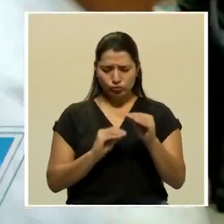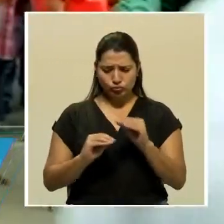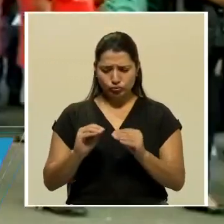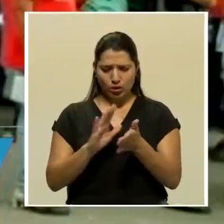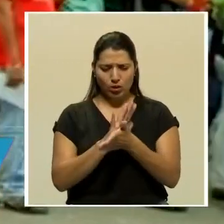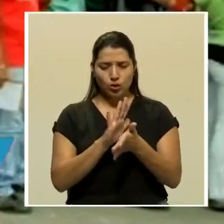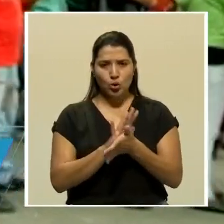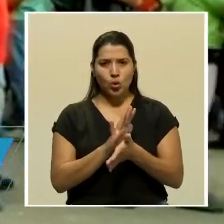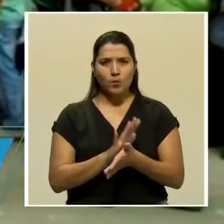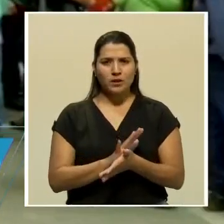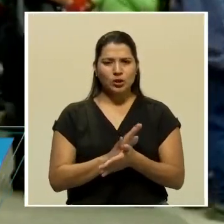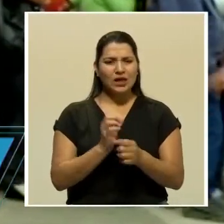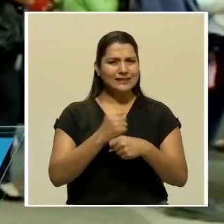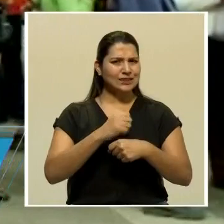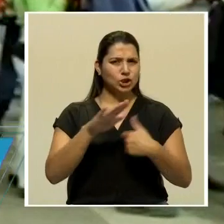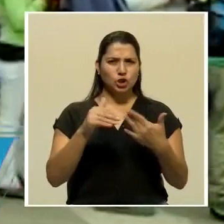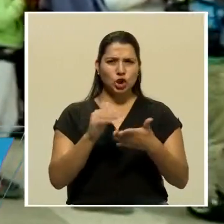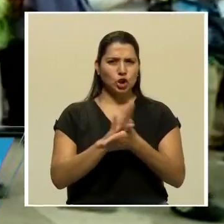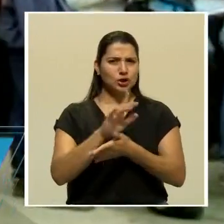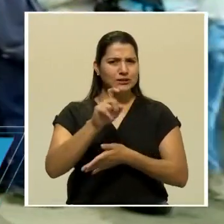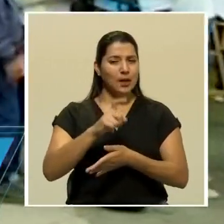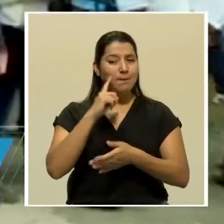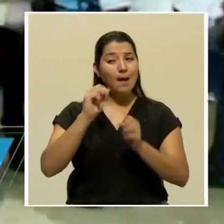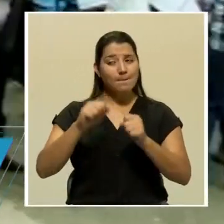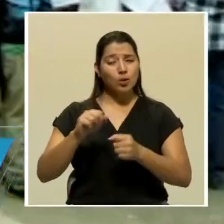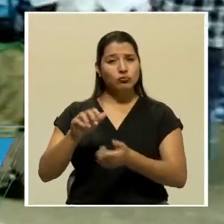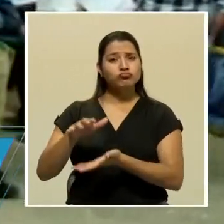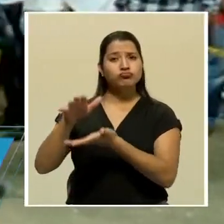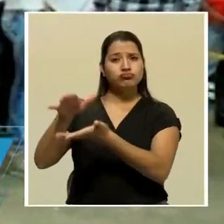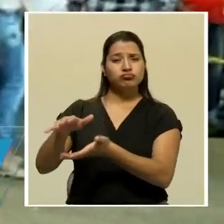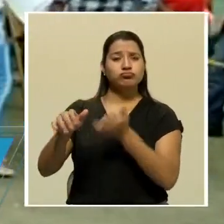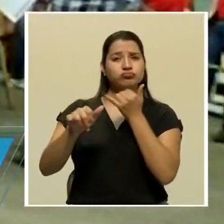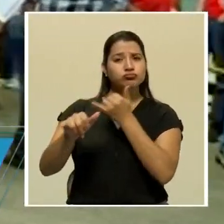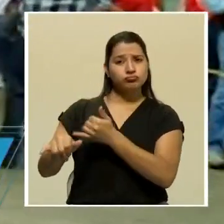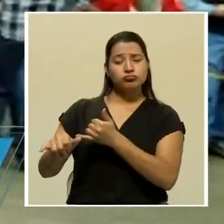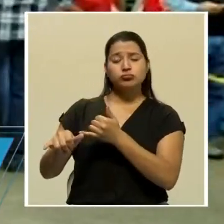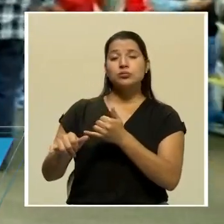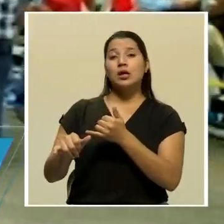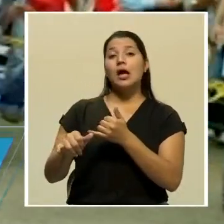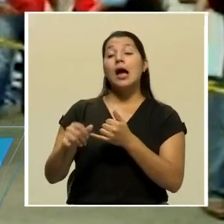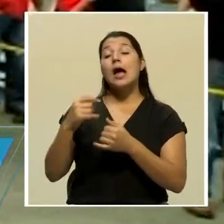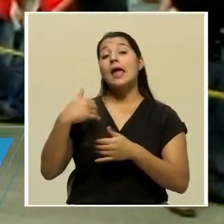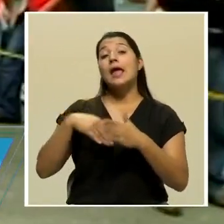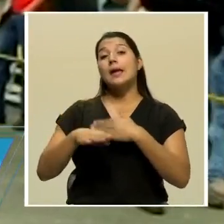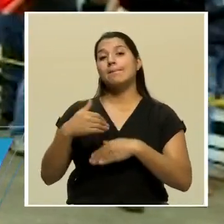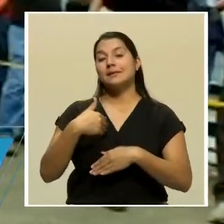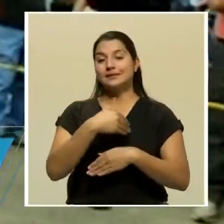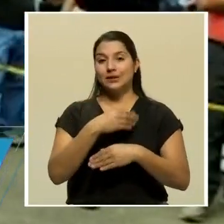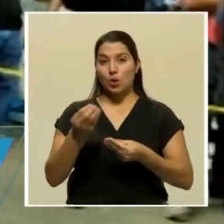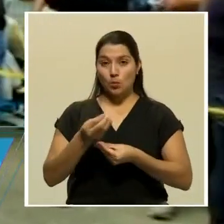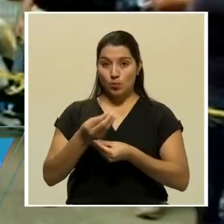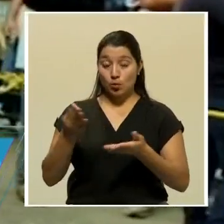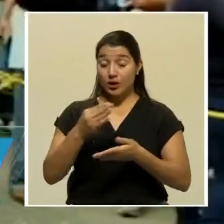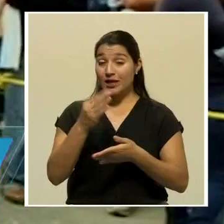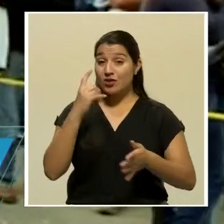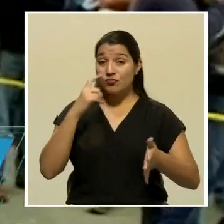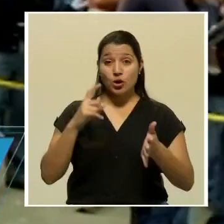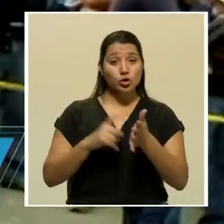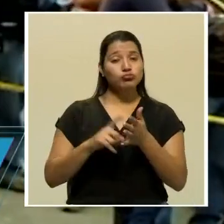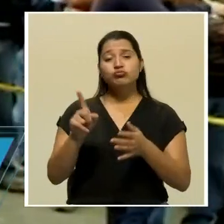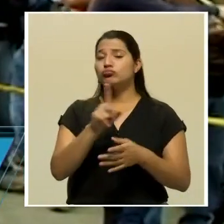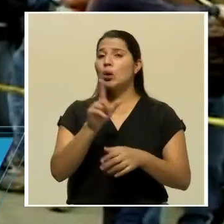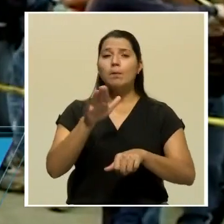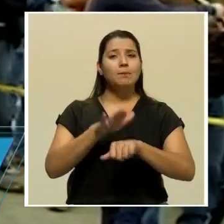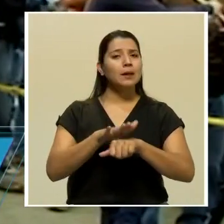la documentación necesaria para presentar en los próximos días la ampliación de la denuncia al Ministerio Público y recalcan que no se va a